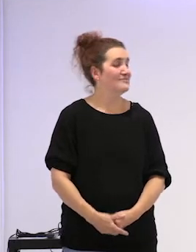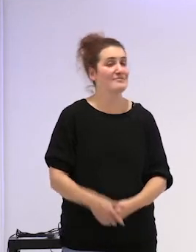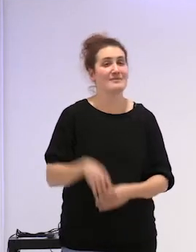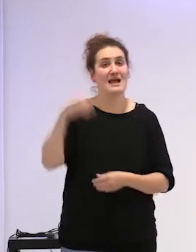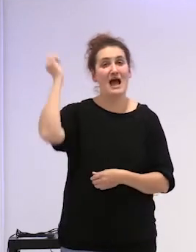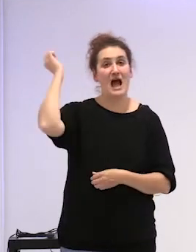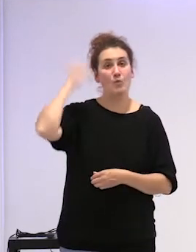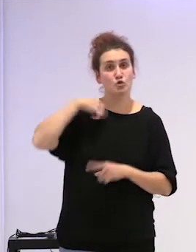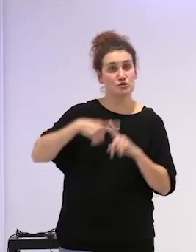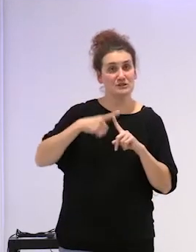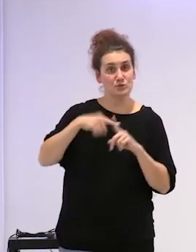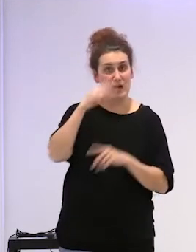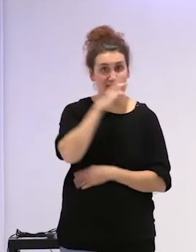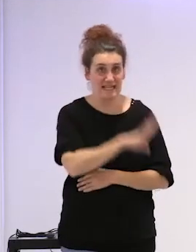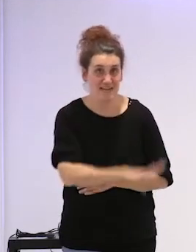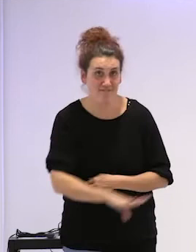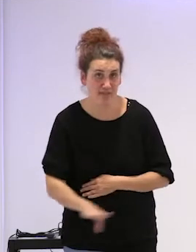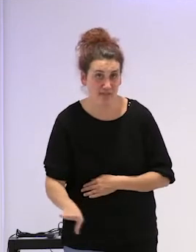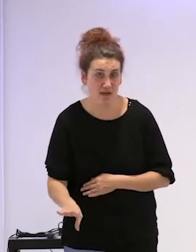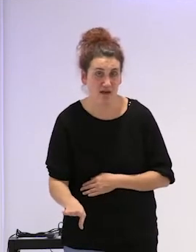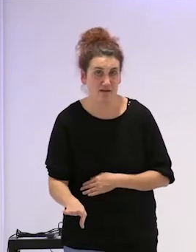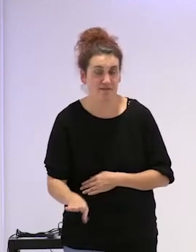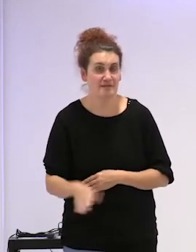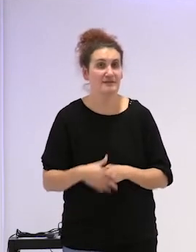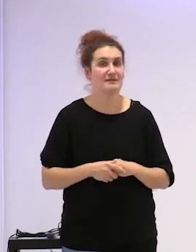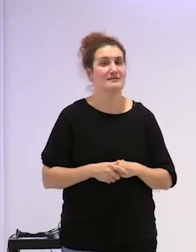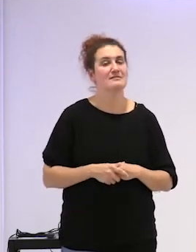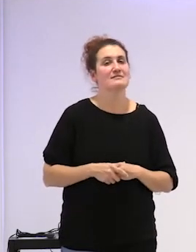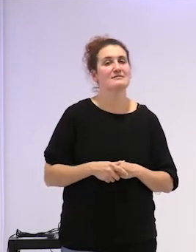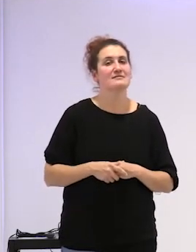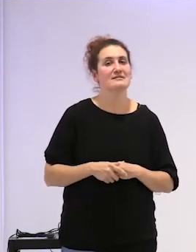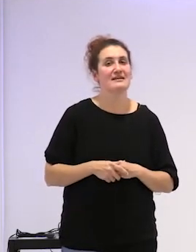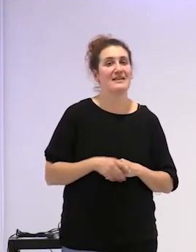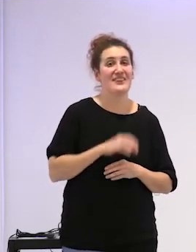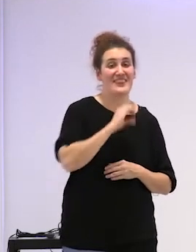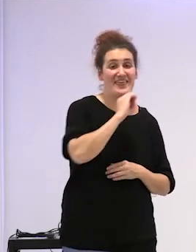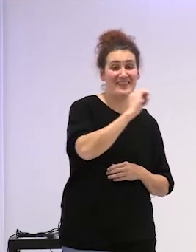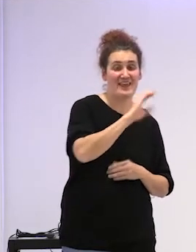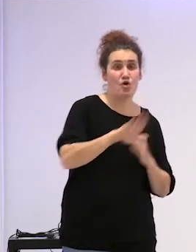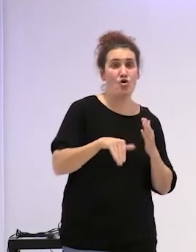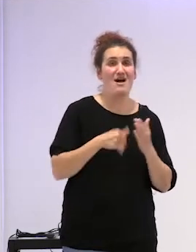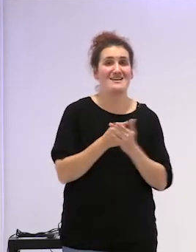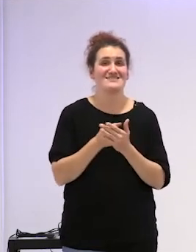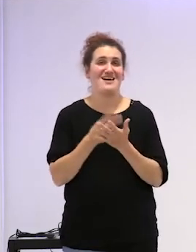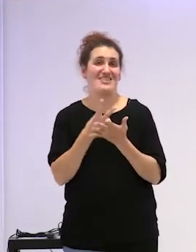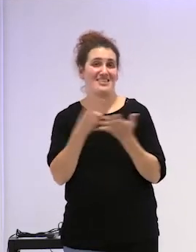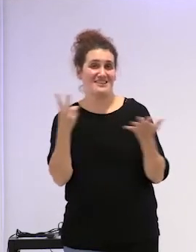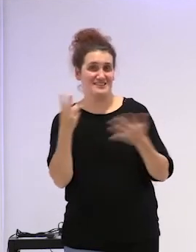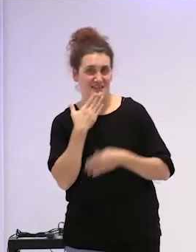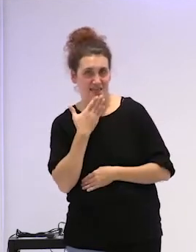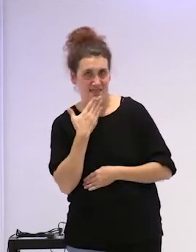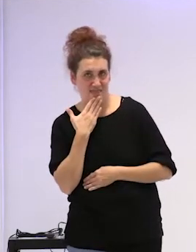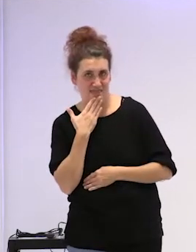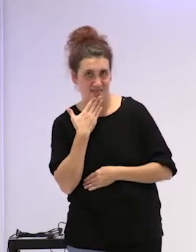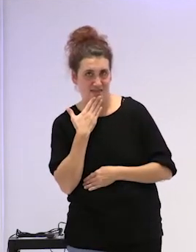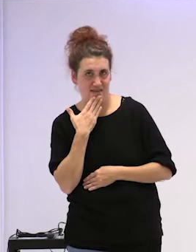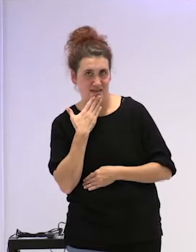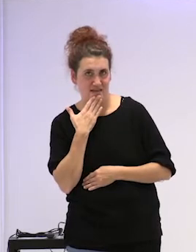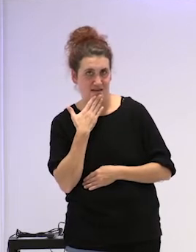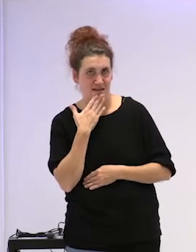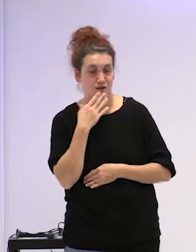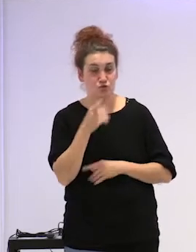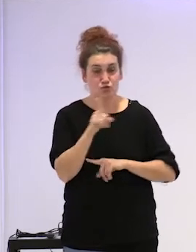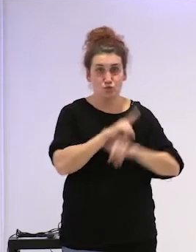sexuales en la infancia de 0 a 17 años son un